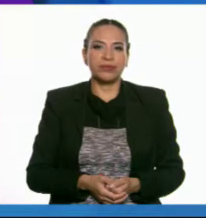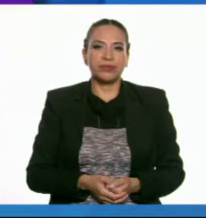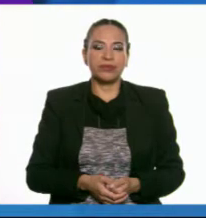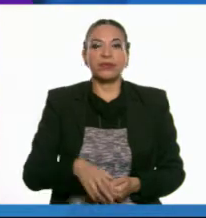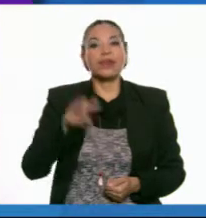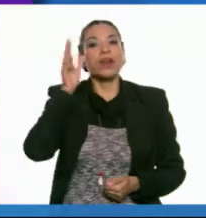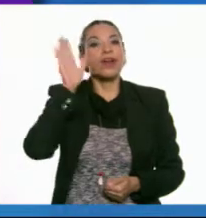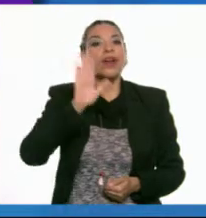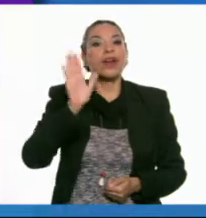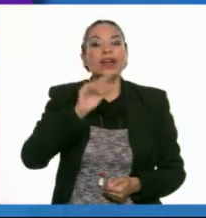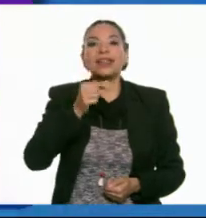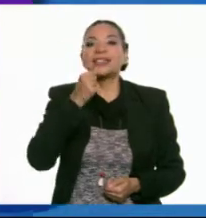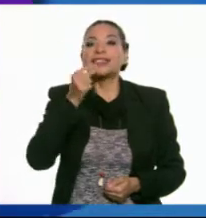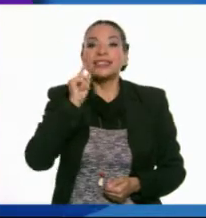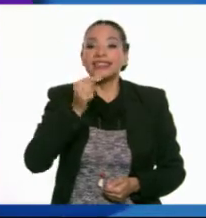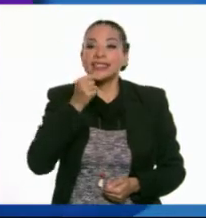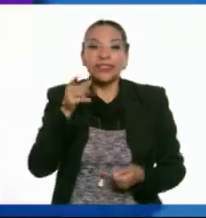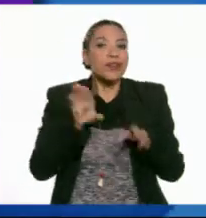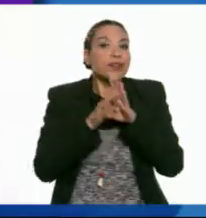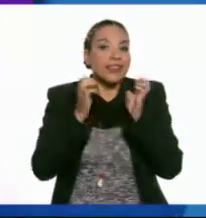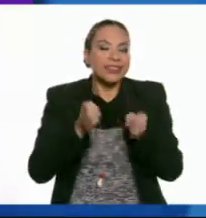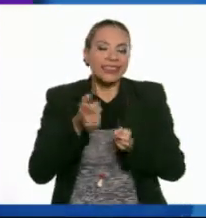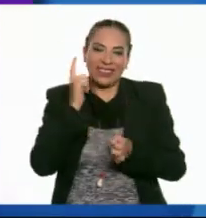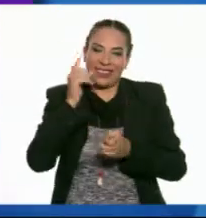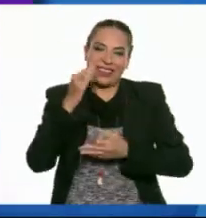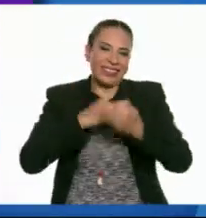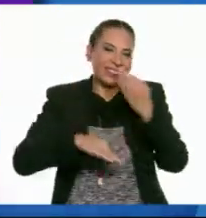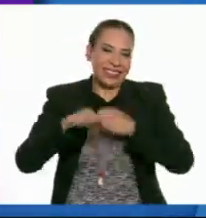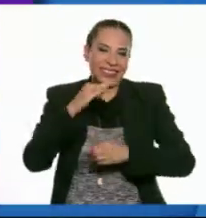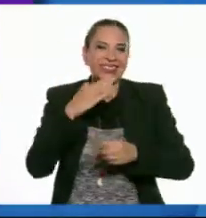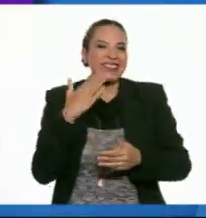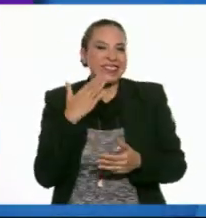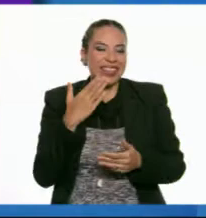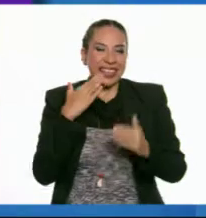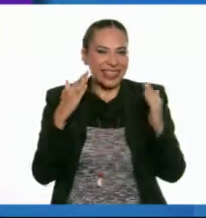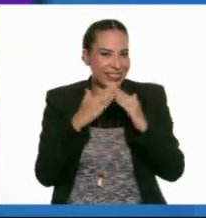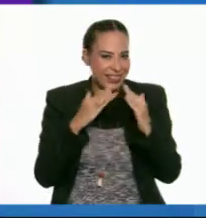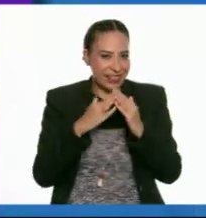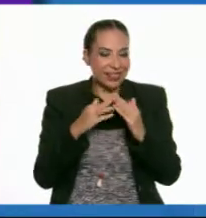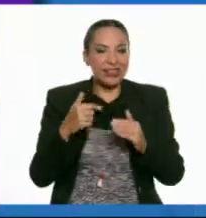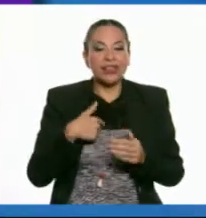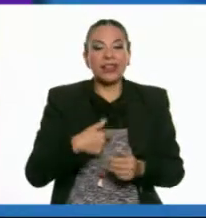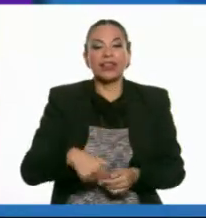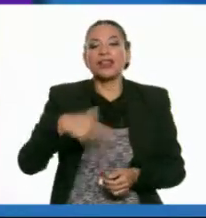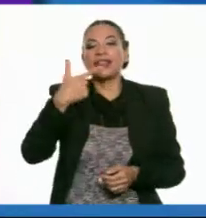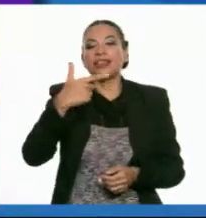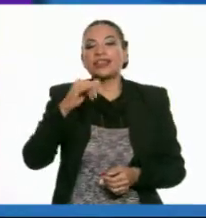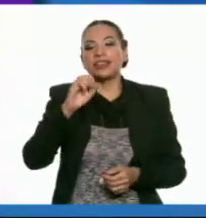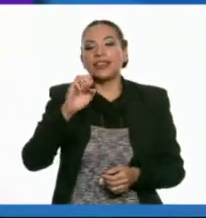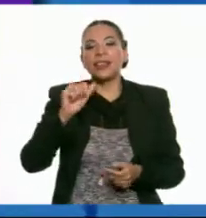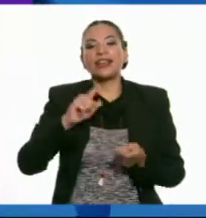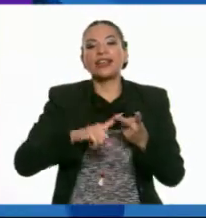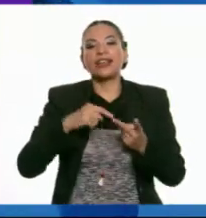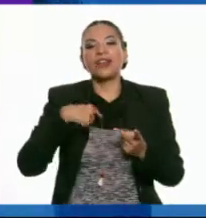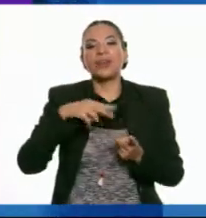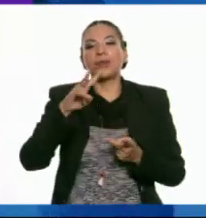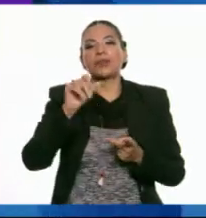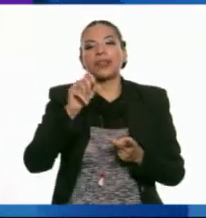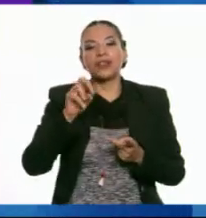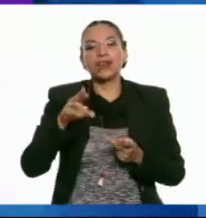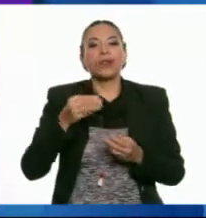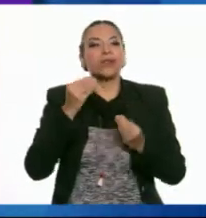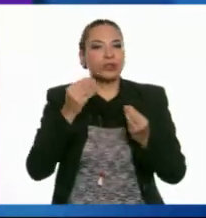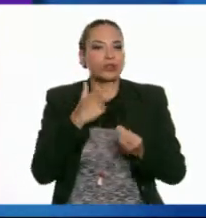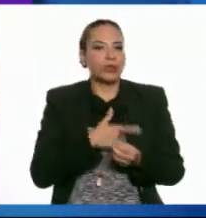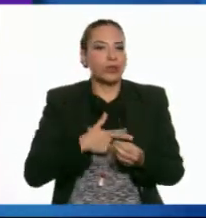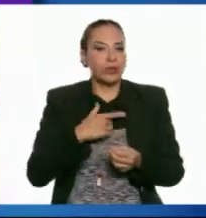Hola, chicas y chicos. ¿Cómo están? Espero todos se encuentren muy bien en casa. Yo soy Gisela Sierra. Y yo soy Víctor Díaz. Nos